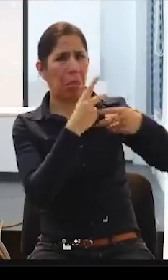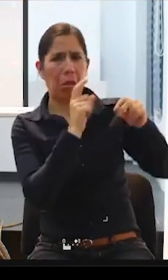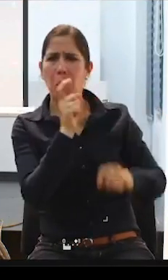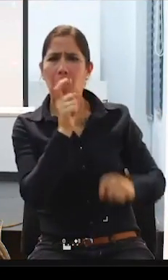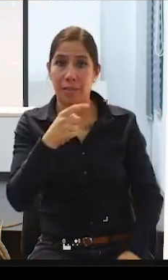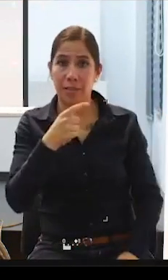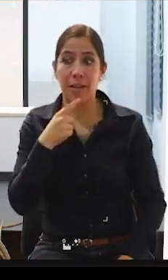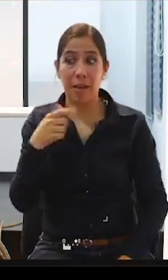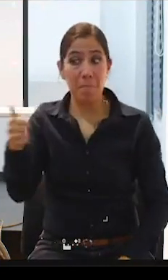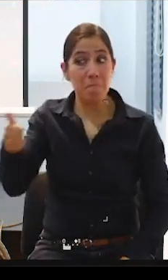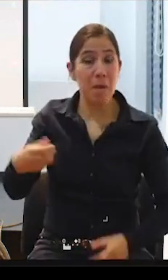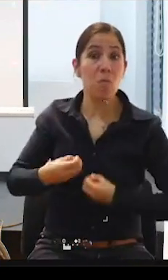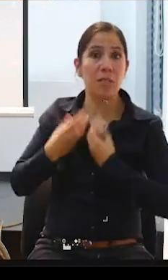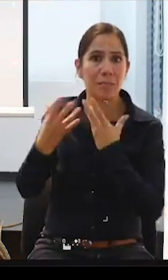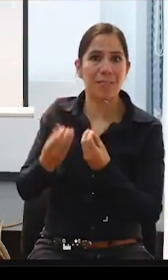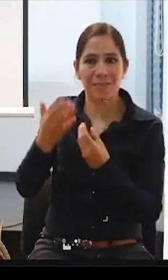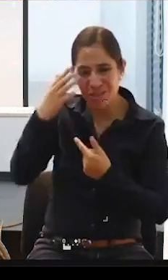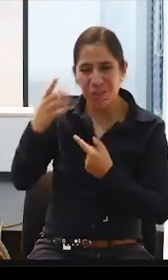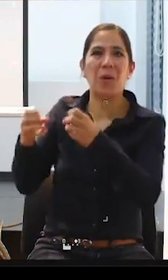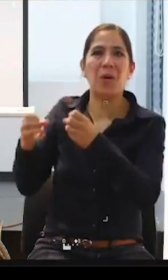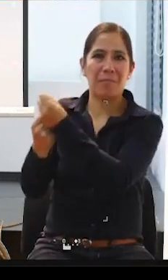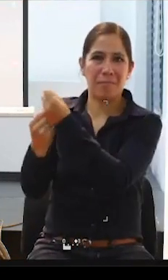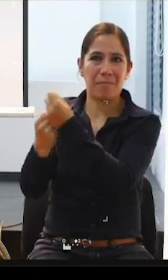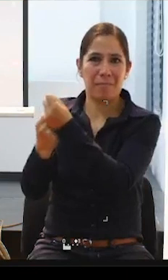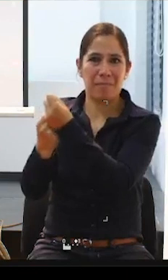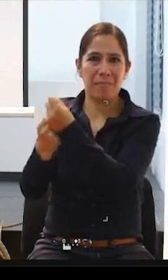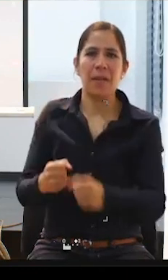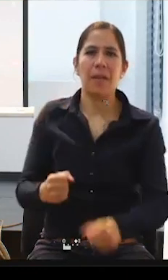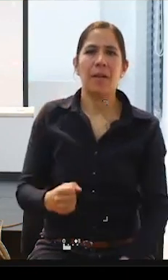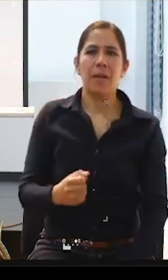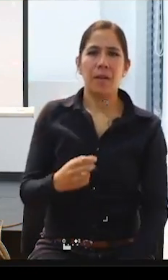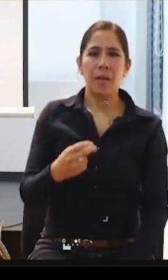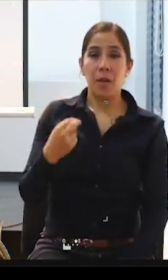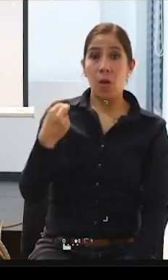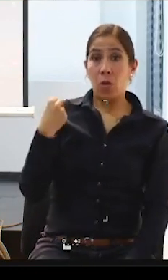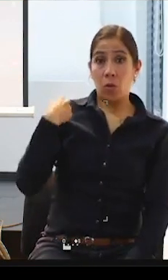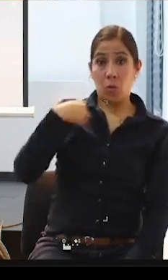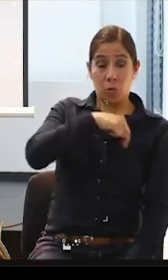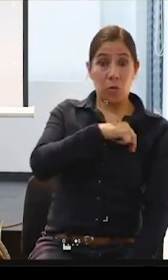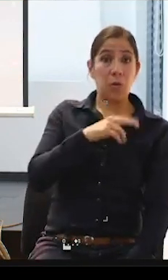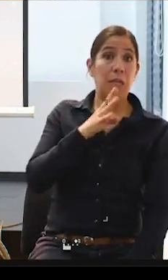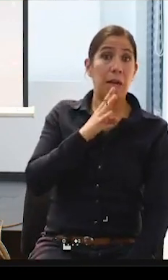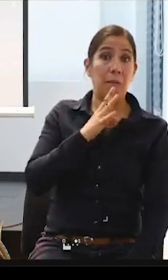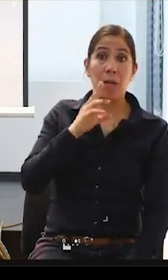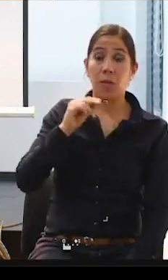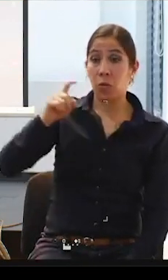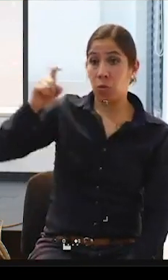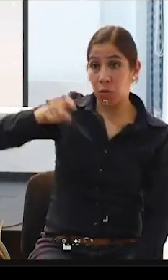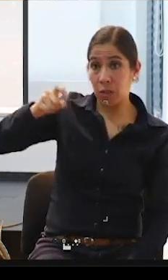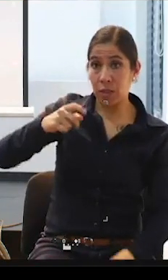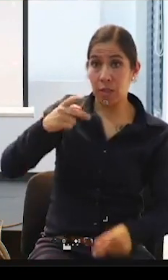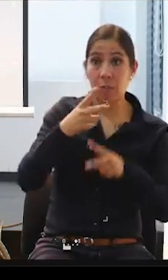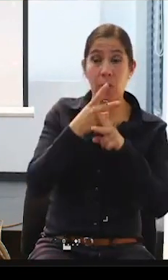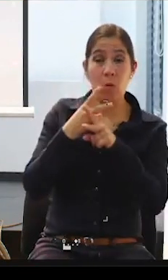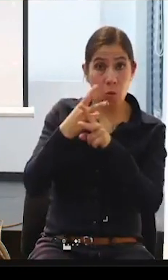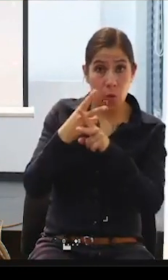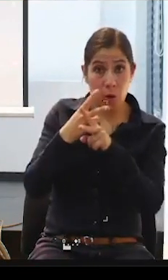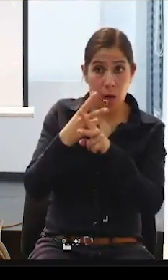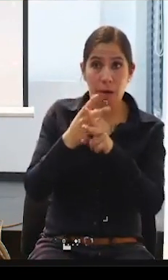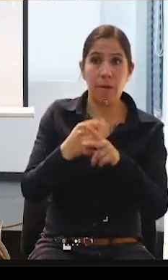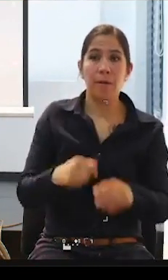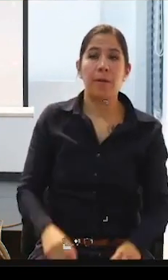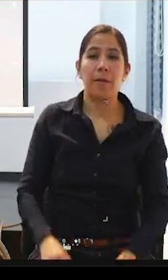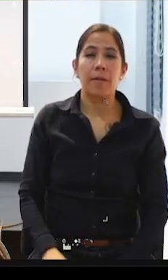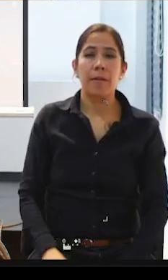¿verdad? Bien lo acaba de decir la compañera de este Ruth, nosotros no necesitamos ser cuidados y hay que hacer una gran diferencia en la asistencia